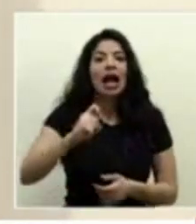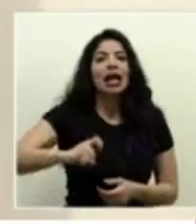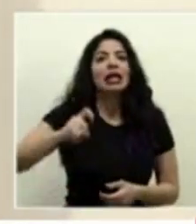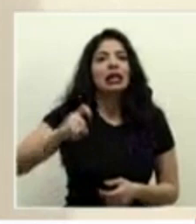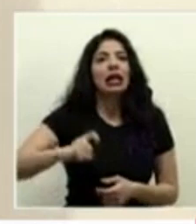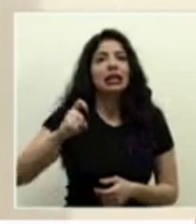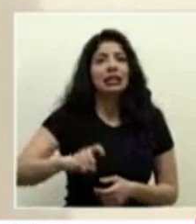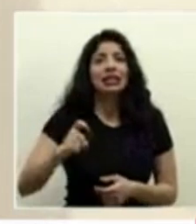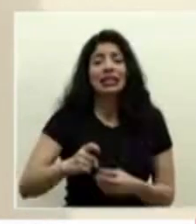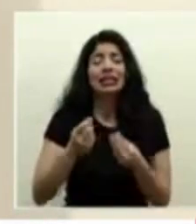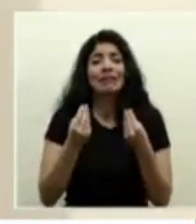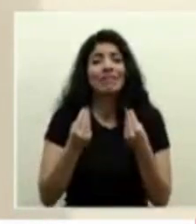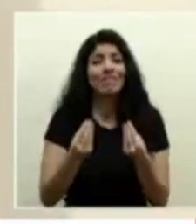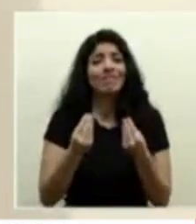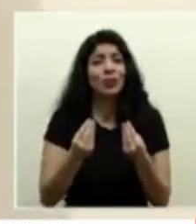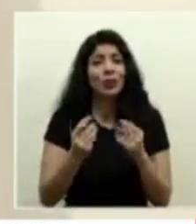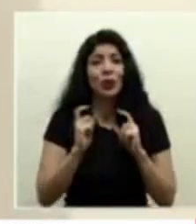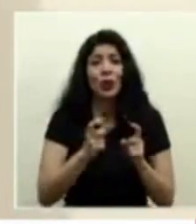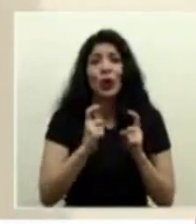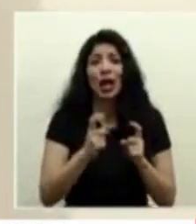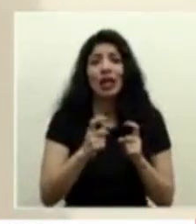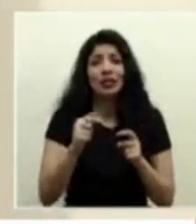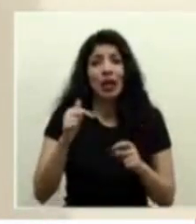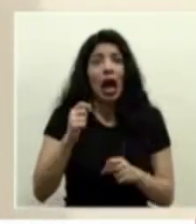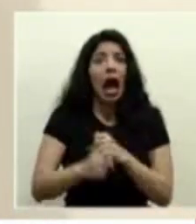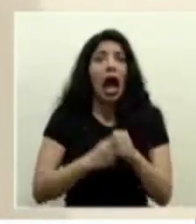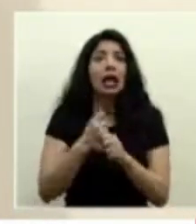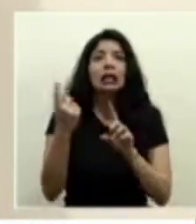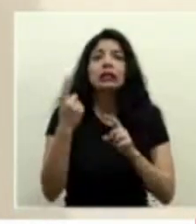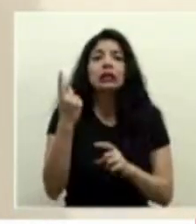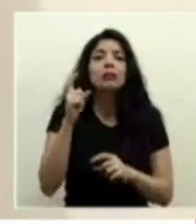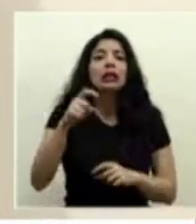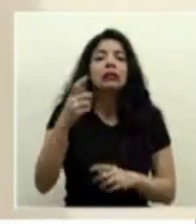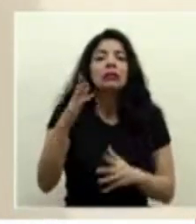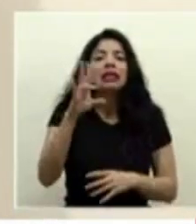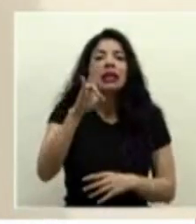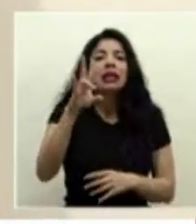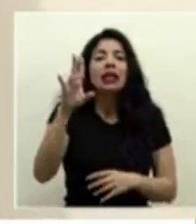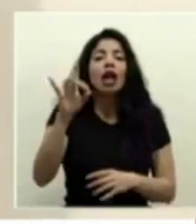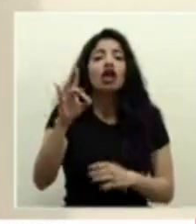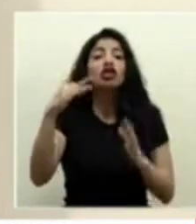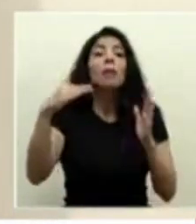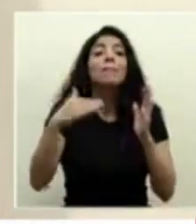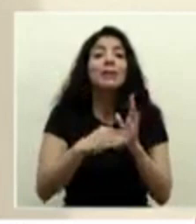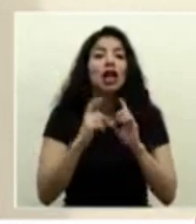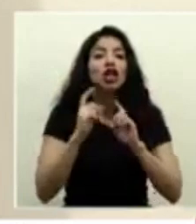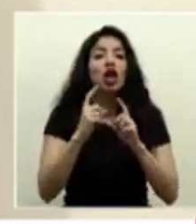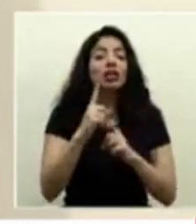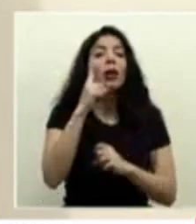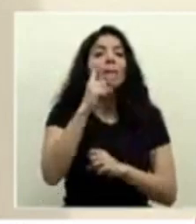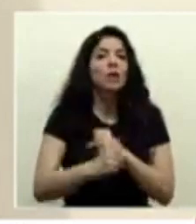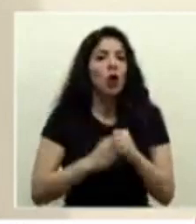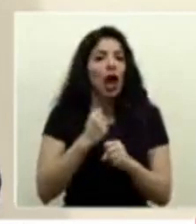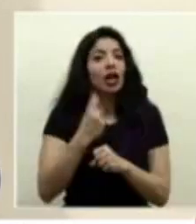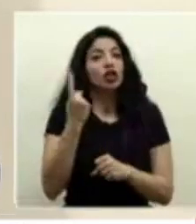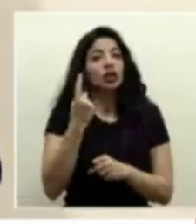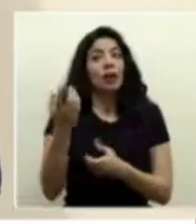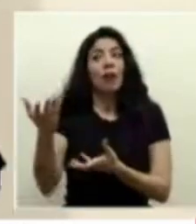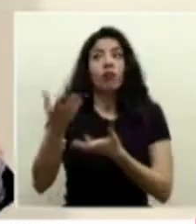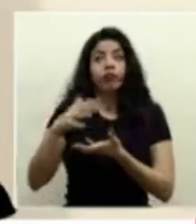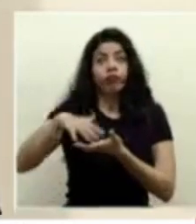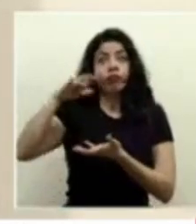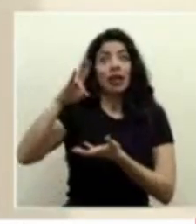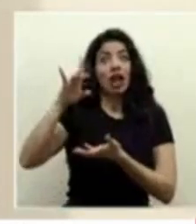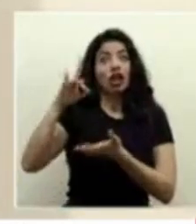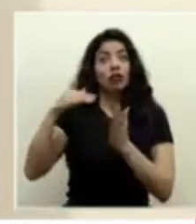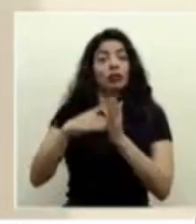una gran cantidad de donaciones en el año más o menos 78 mil donaciones en cualquier año para abastecer todos